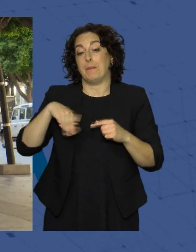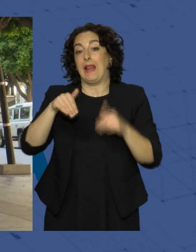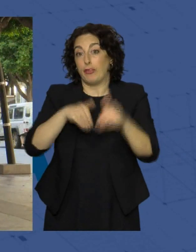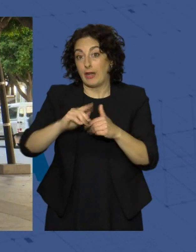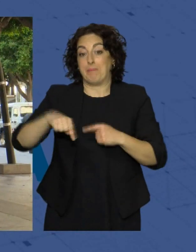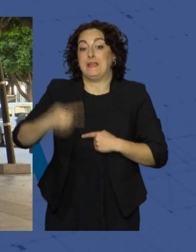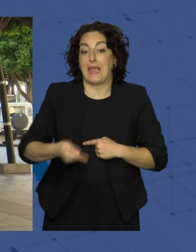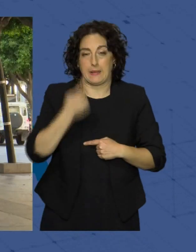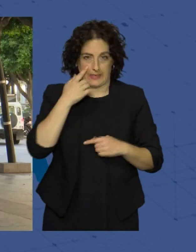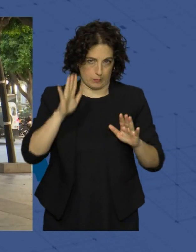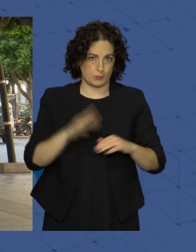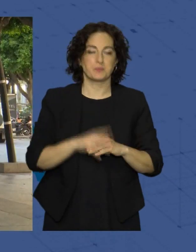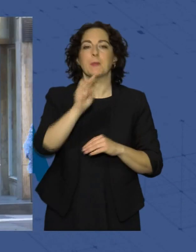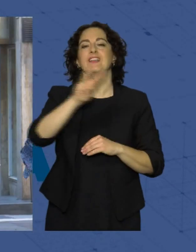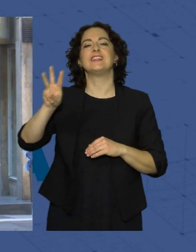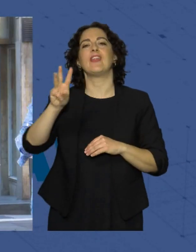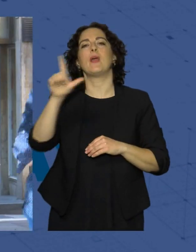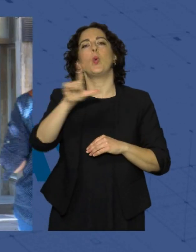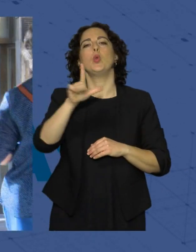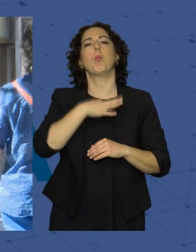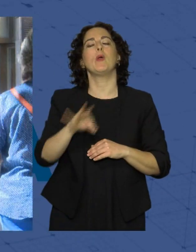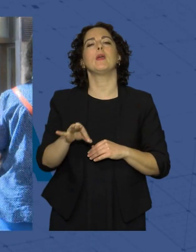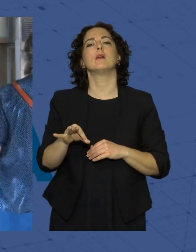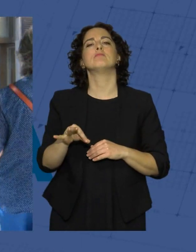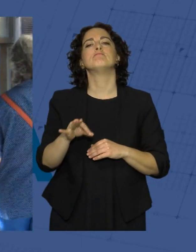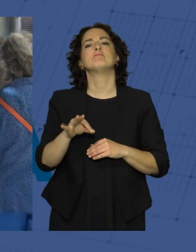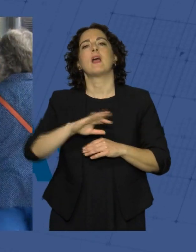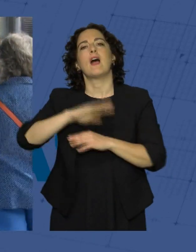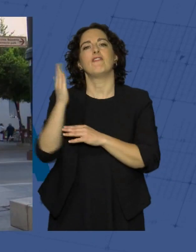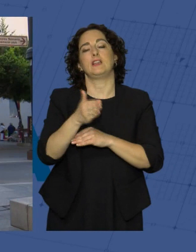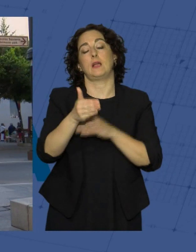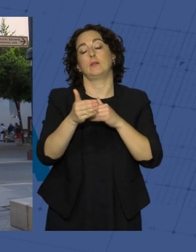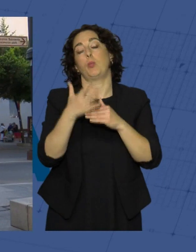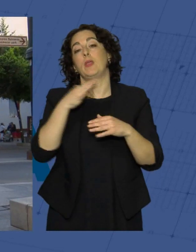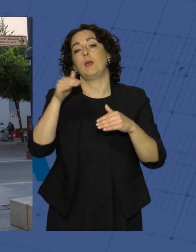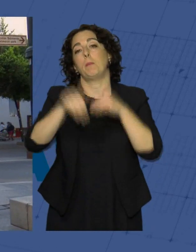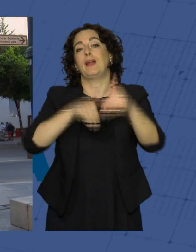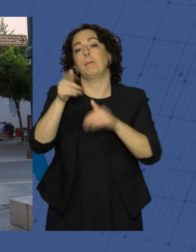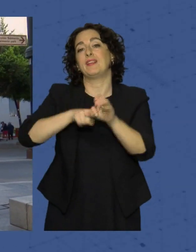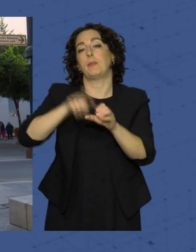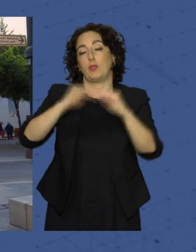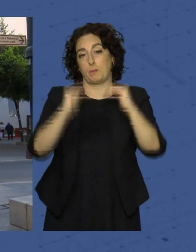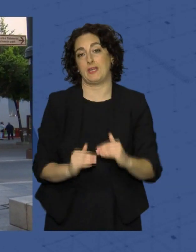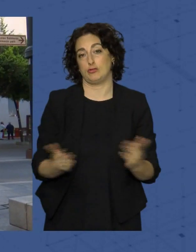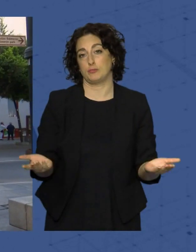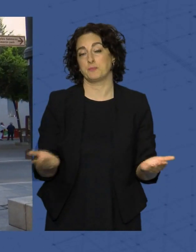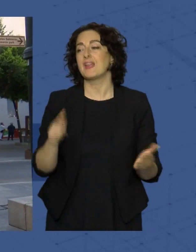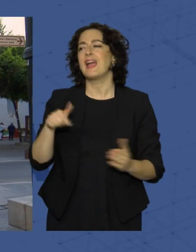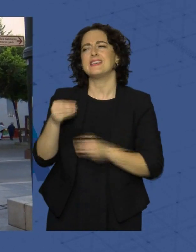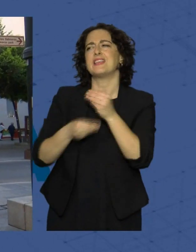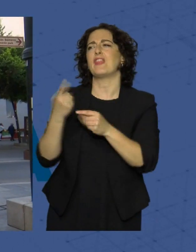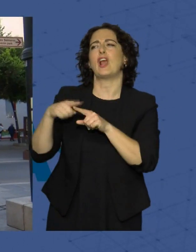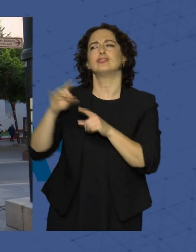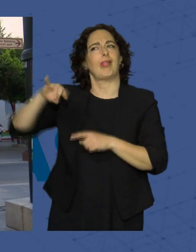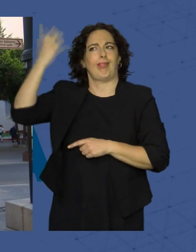Una fecha a la del 23 de julio que puede provocar una baja participación. Está todo pisado, aquí no se hacen las cosas de cualquier